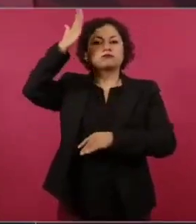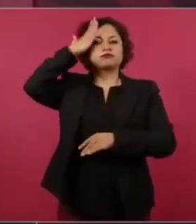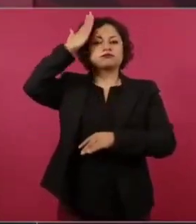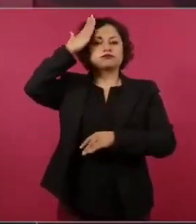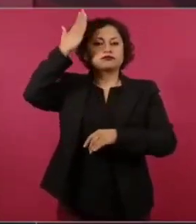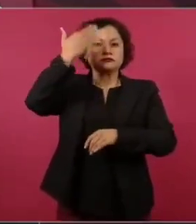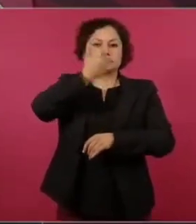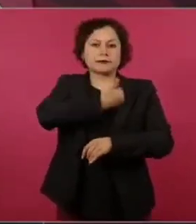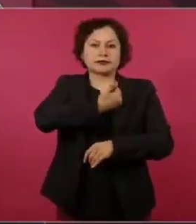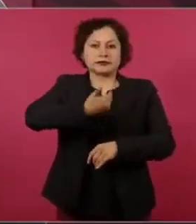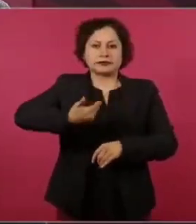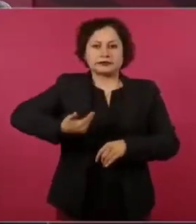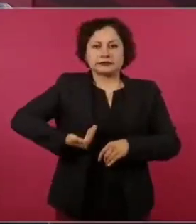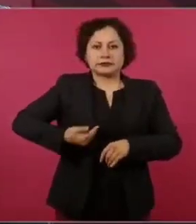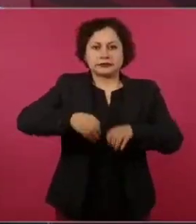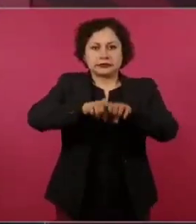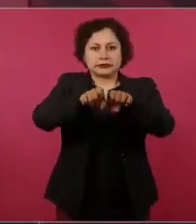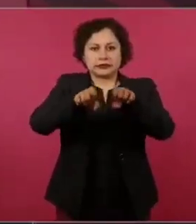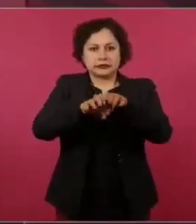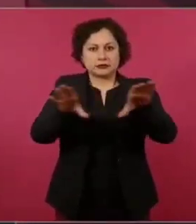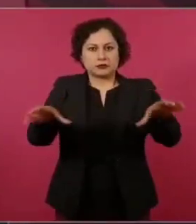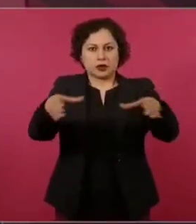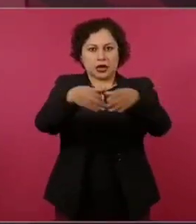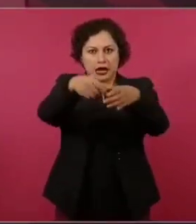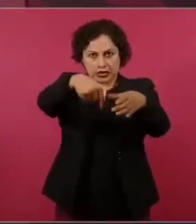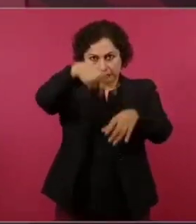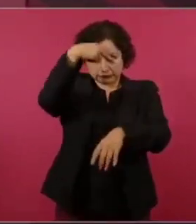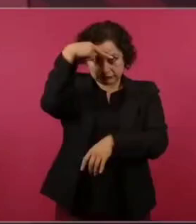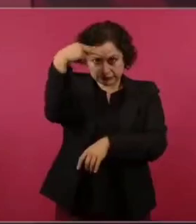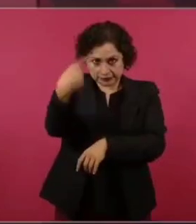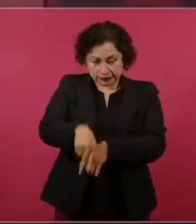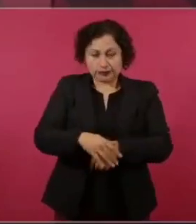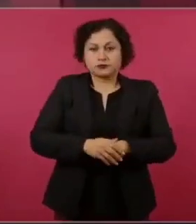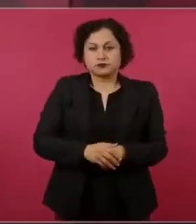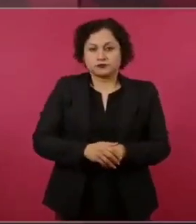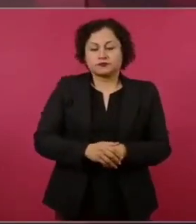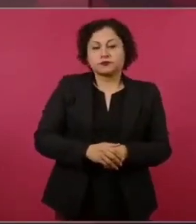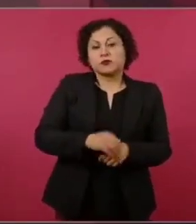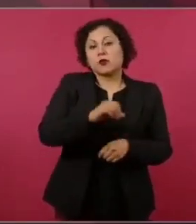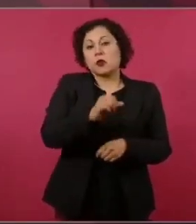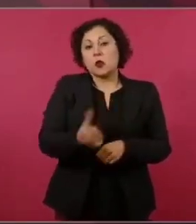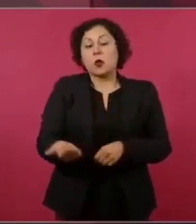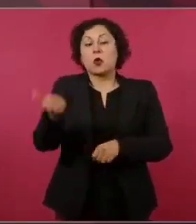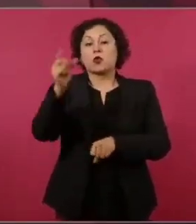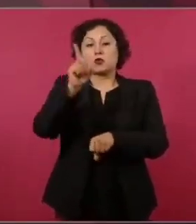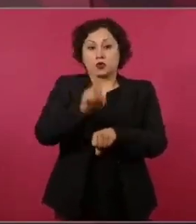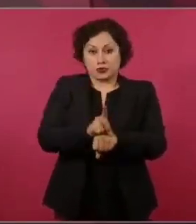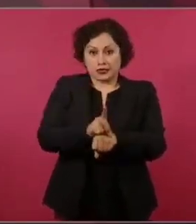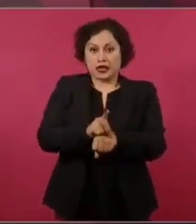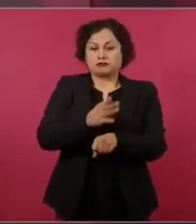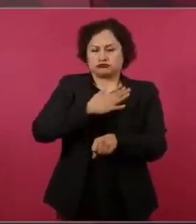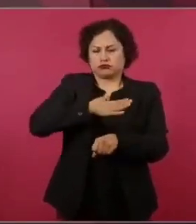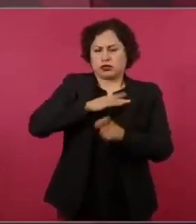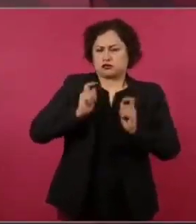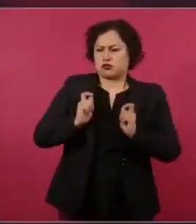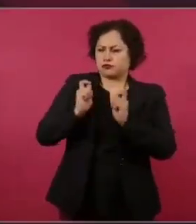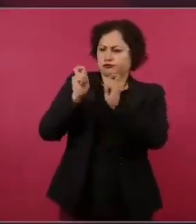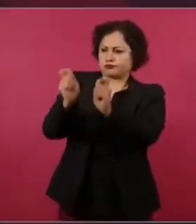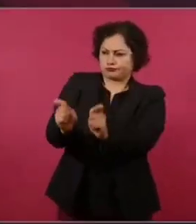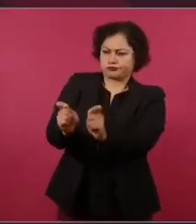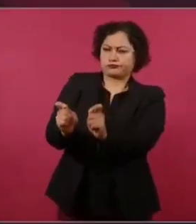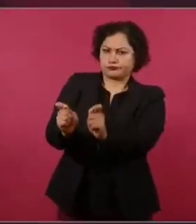La ceremonia del día siguiente de entrega de la banda